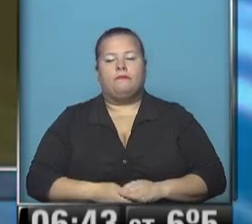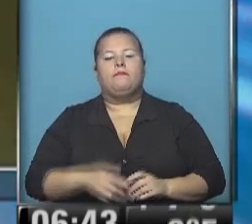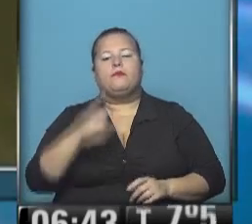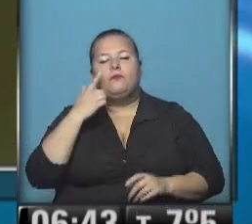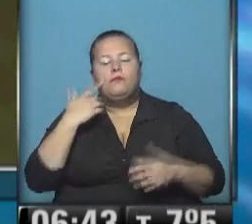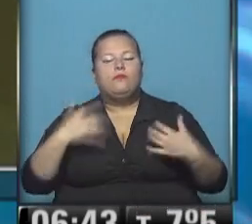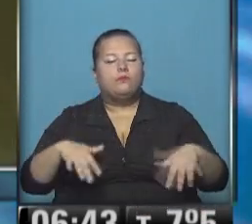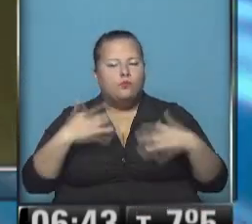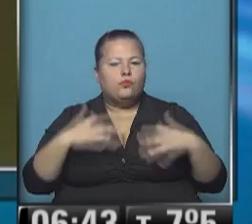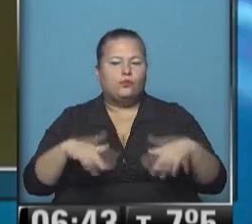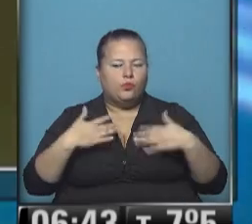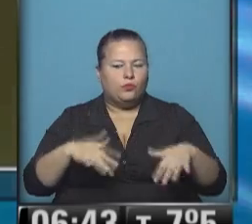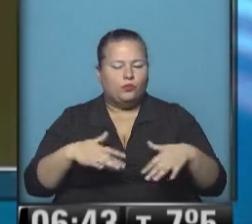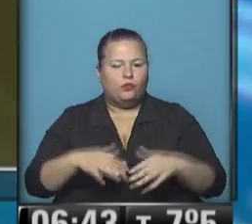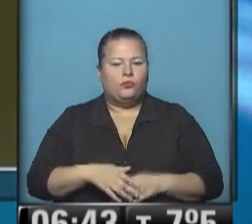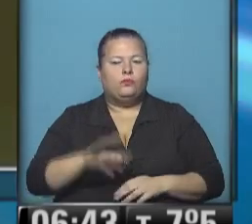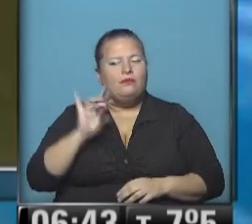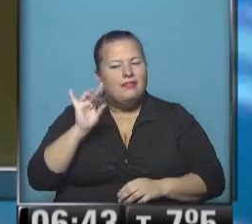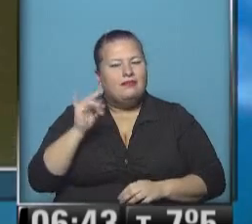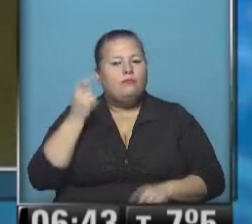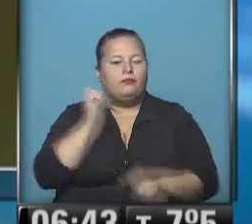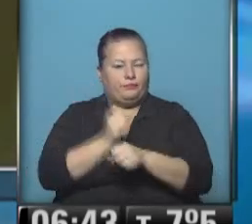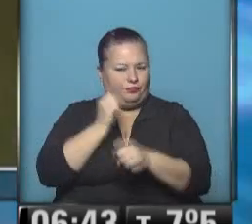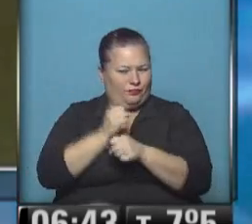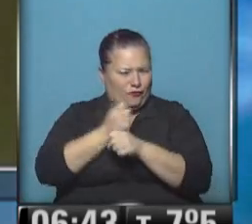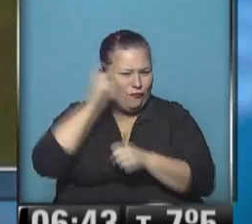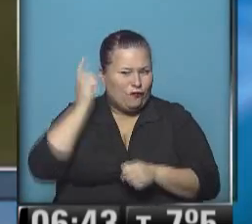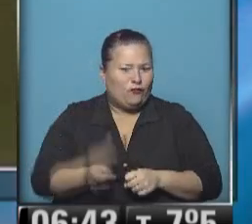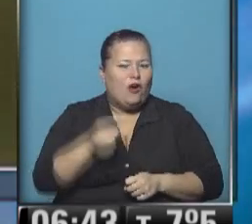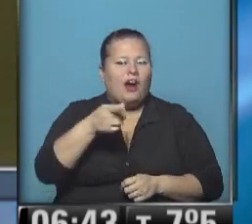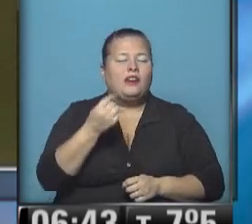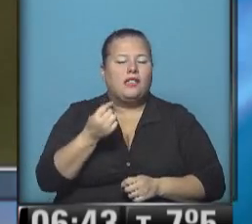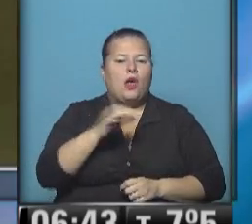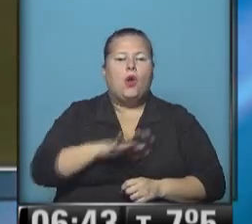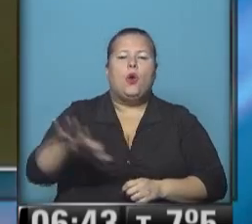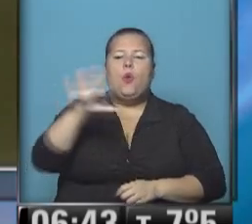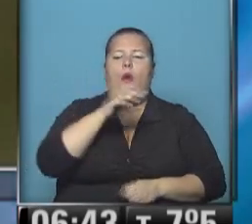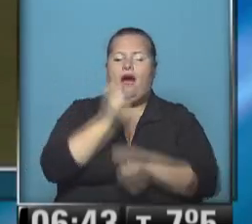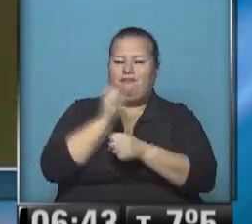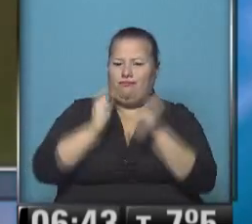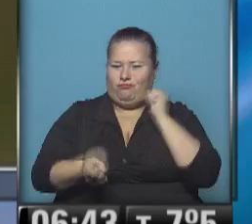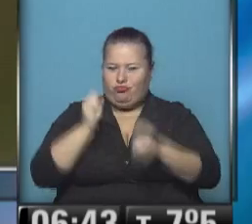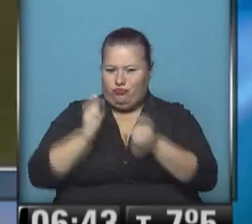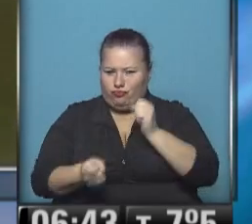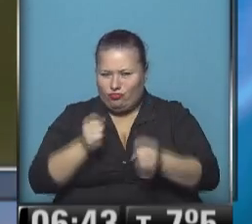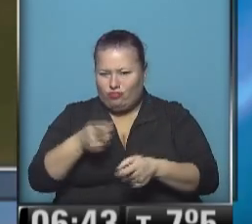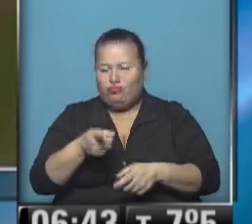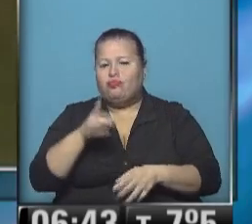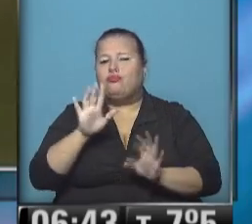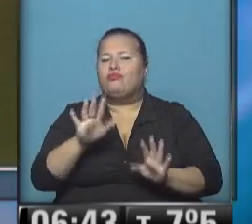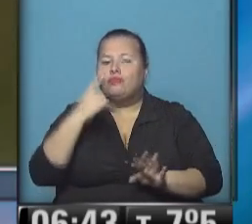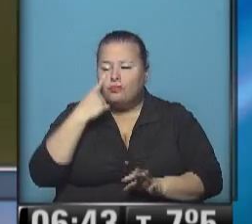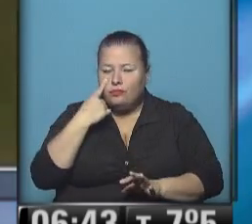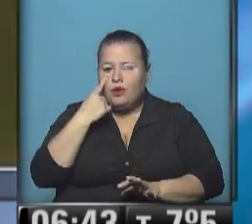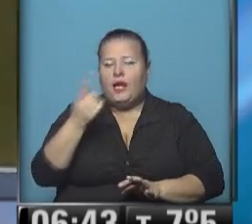muy, muy, muy, muy complicado porque están trabajando muy fuerte ahí. Zona de obra, hay que atender